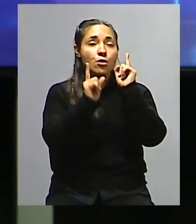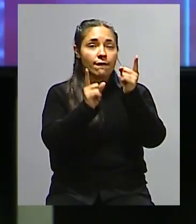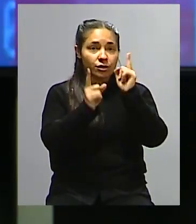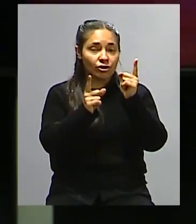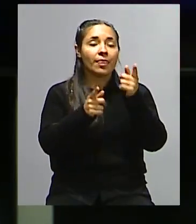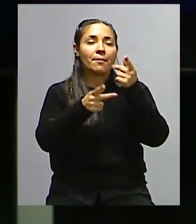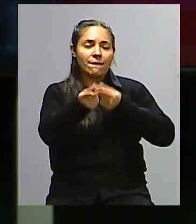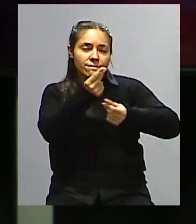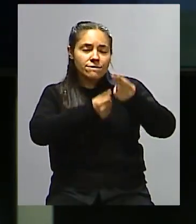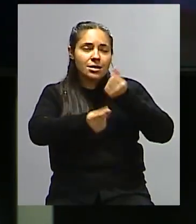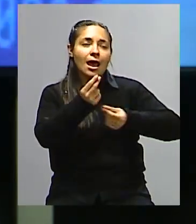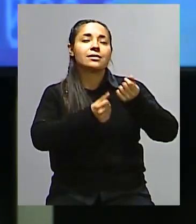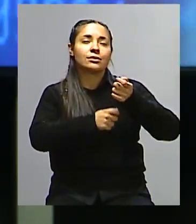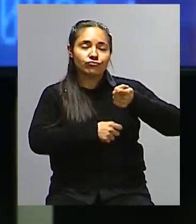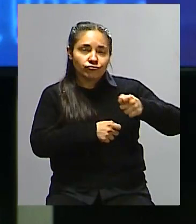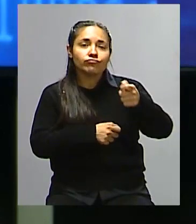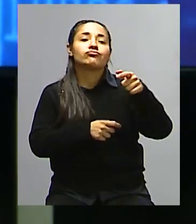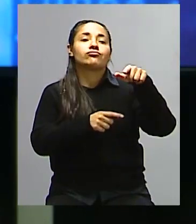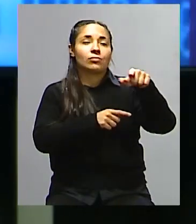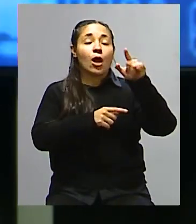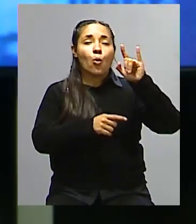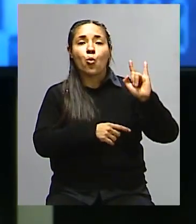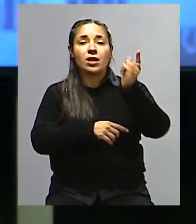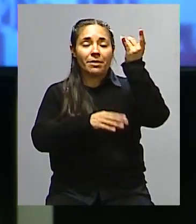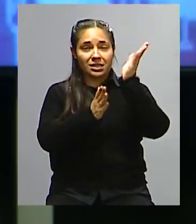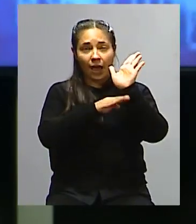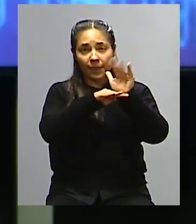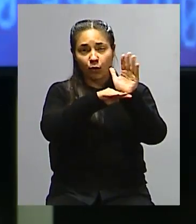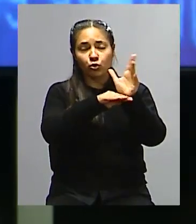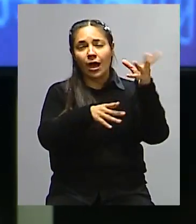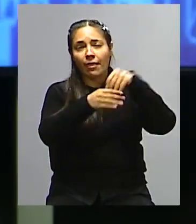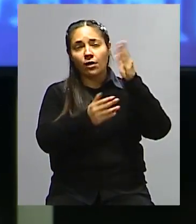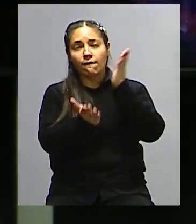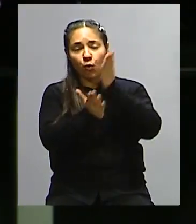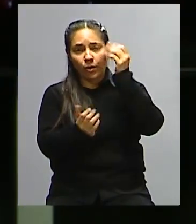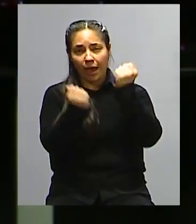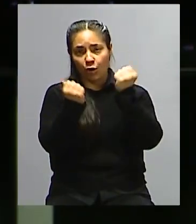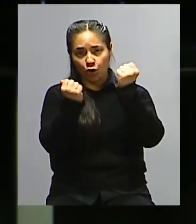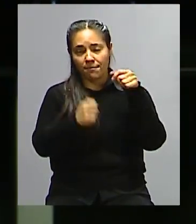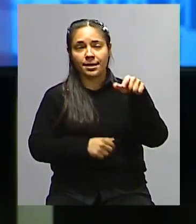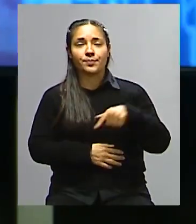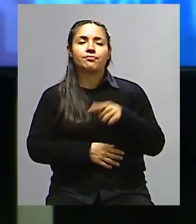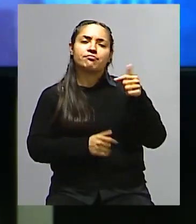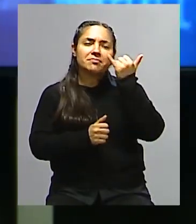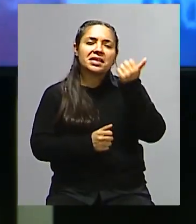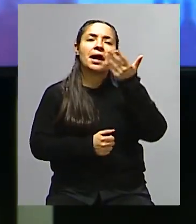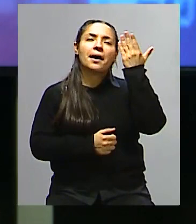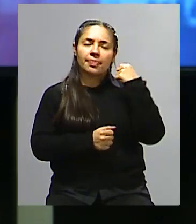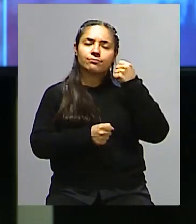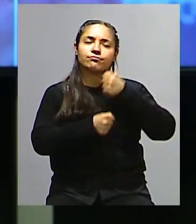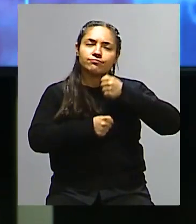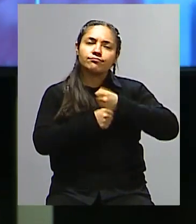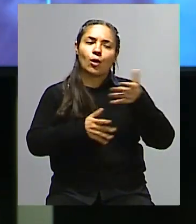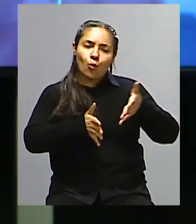público, también de la Facultad de Ciencias Económicas de la Universidad Nacional de Cuyo, que nos viene acompañando en varias ediciones de este Hecha de